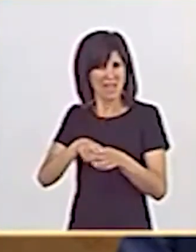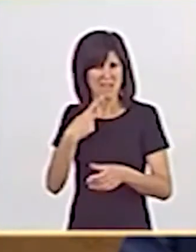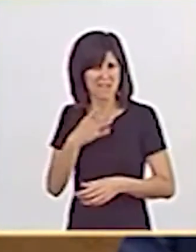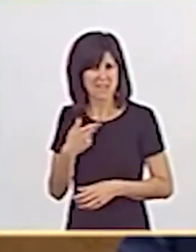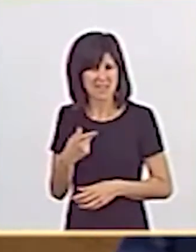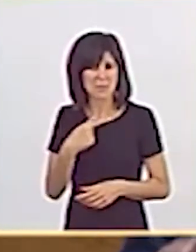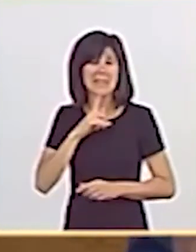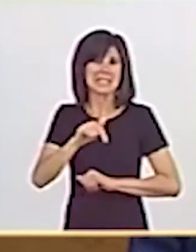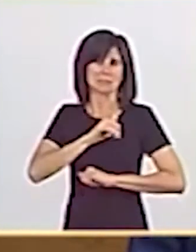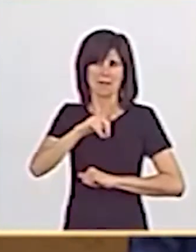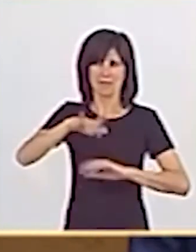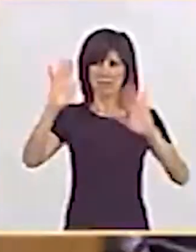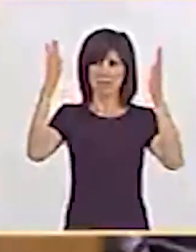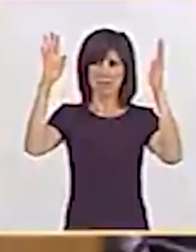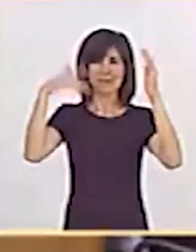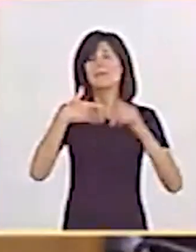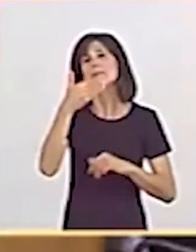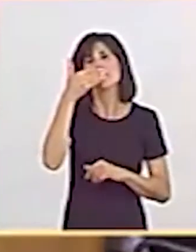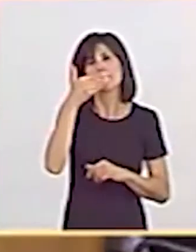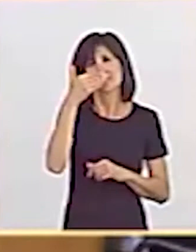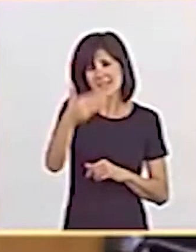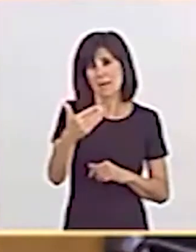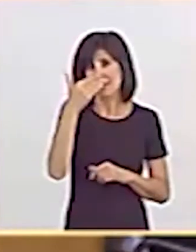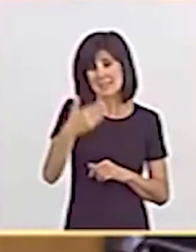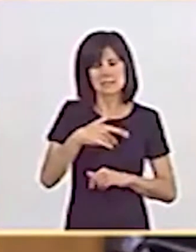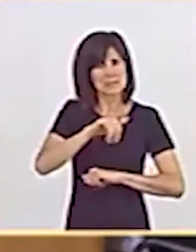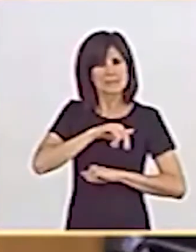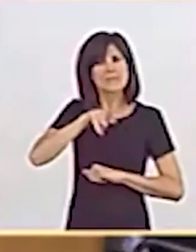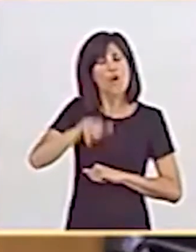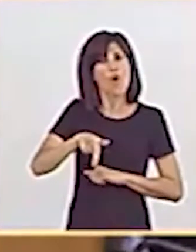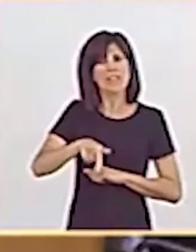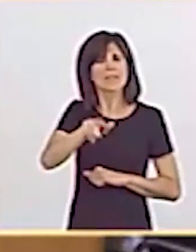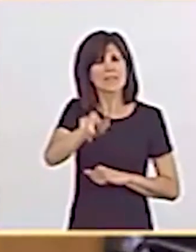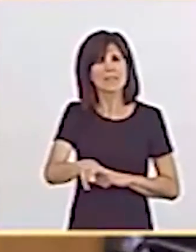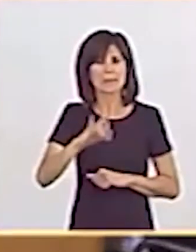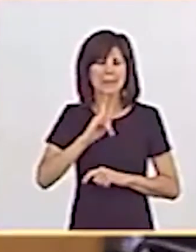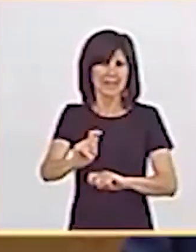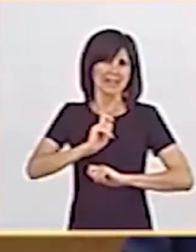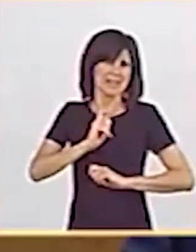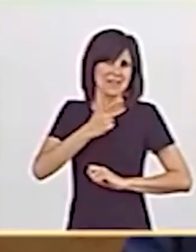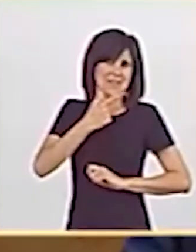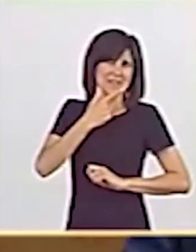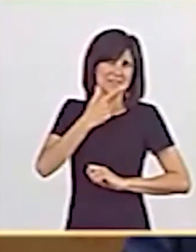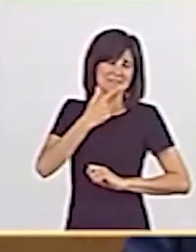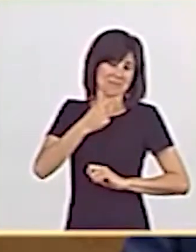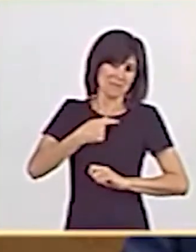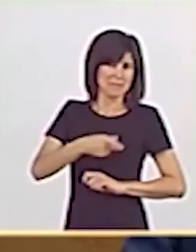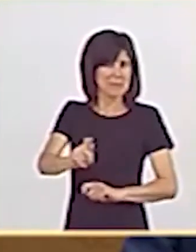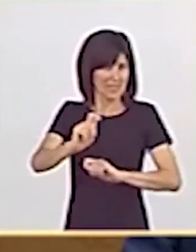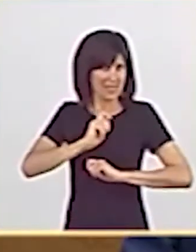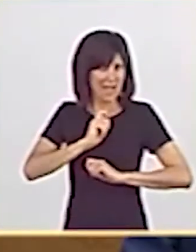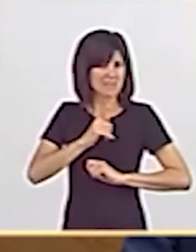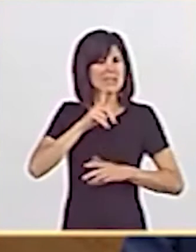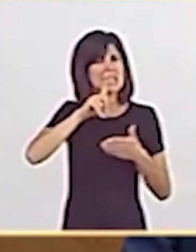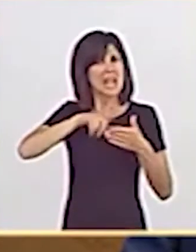esperaba, sinceramente, que hoy usted nos hubiera facilitado ese calendario completo de